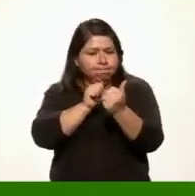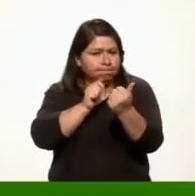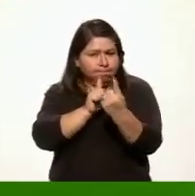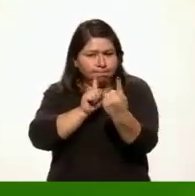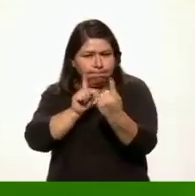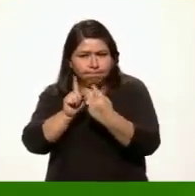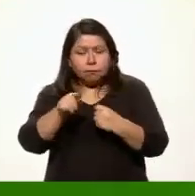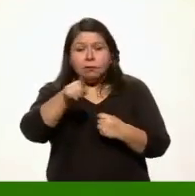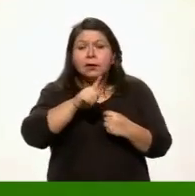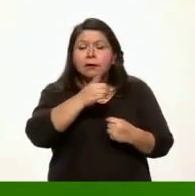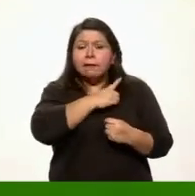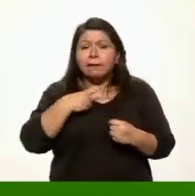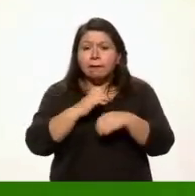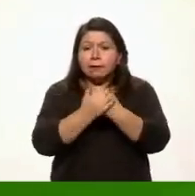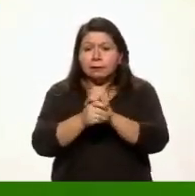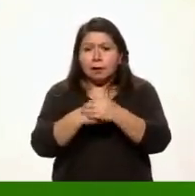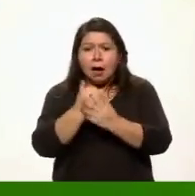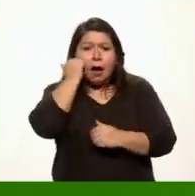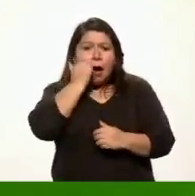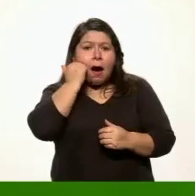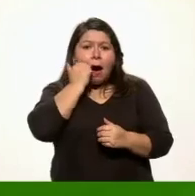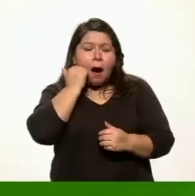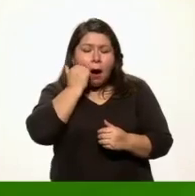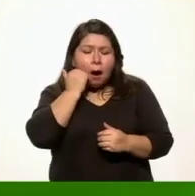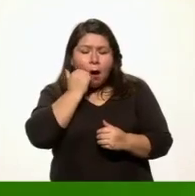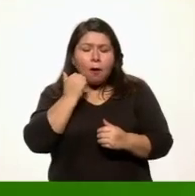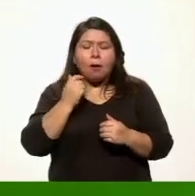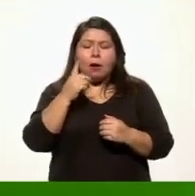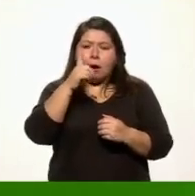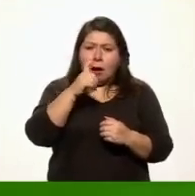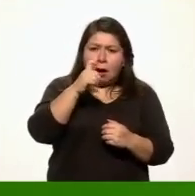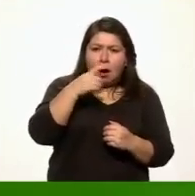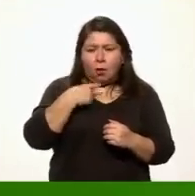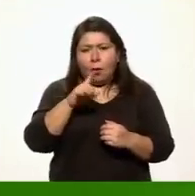las manos con agua y jabón durante 20 segundos.